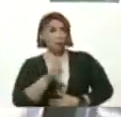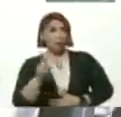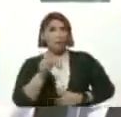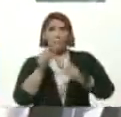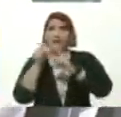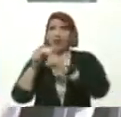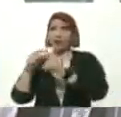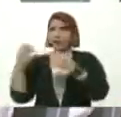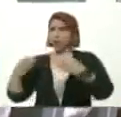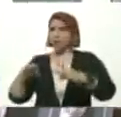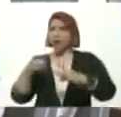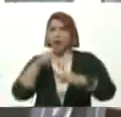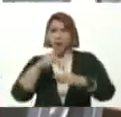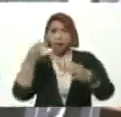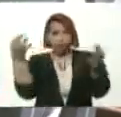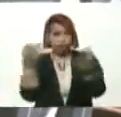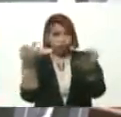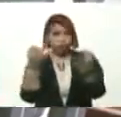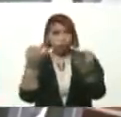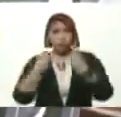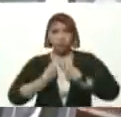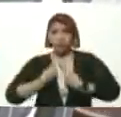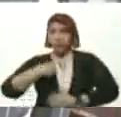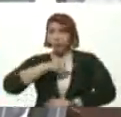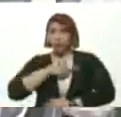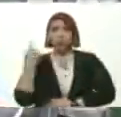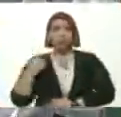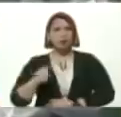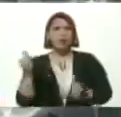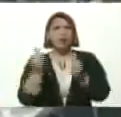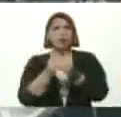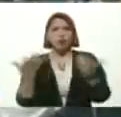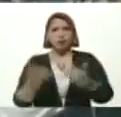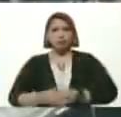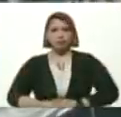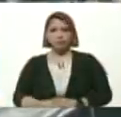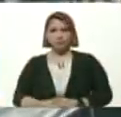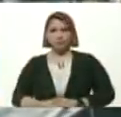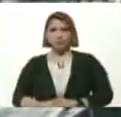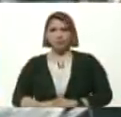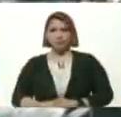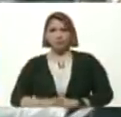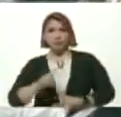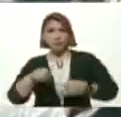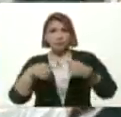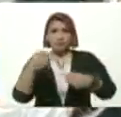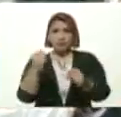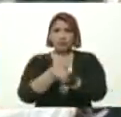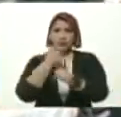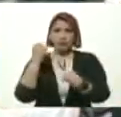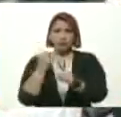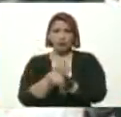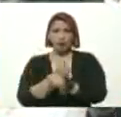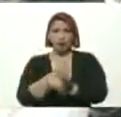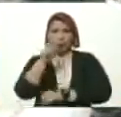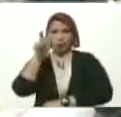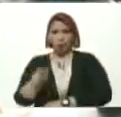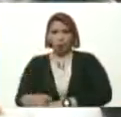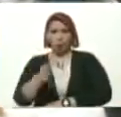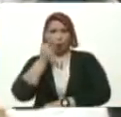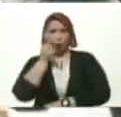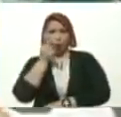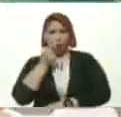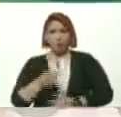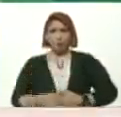Es una realidad Tenemos con que Después viene un trabajo De Lenín Romero ¿Qué está haciendo Lenín